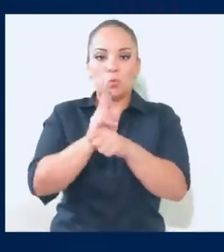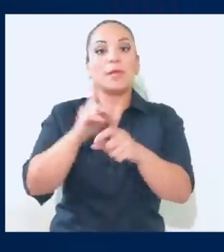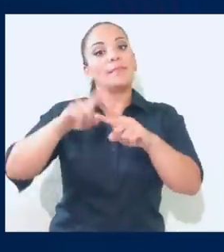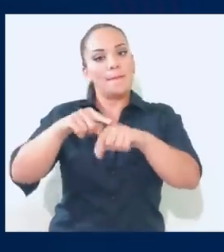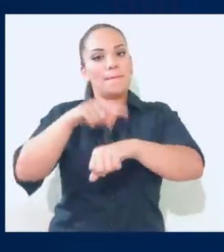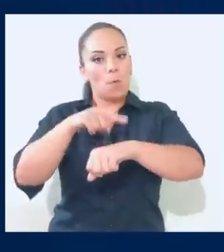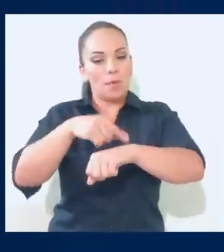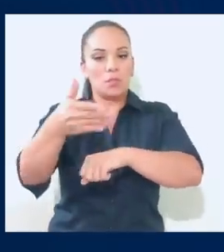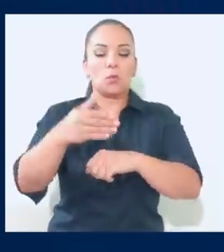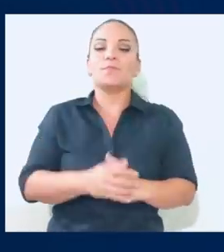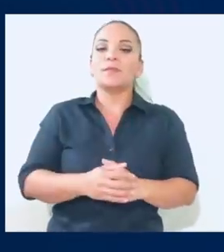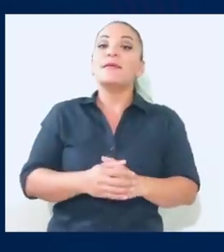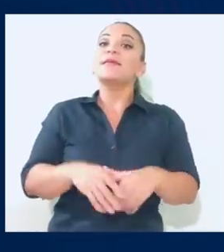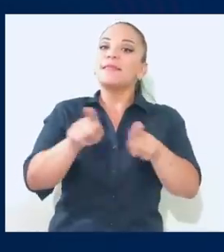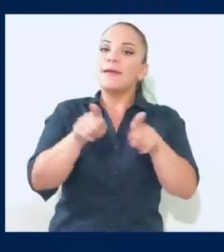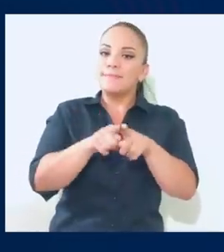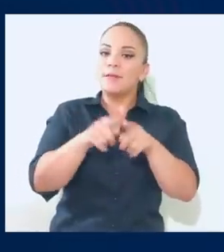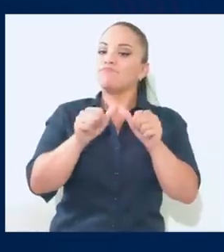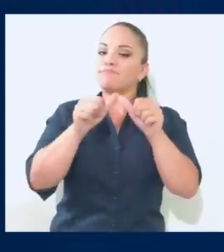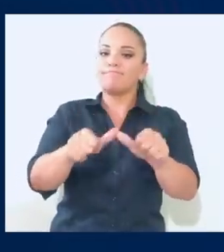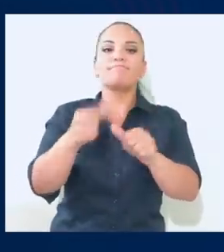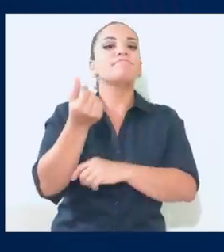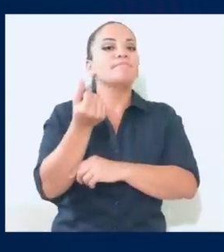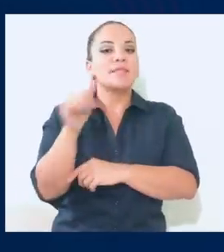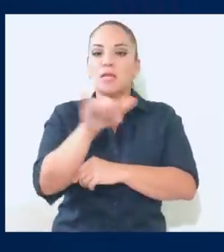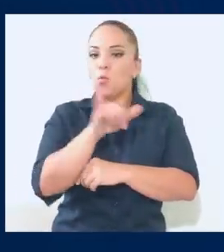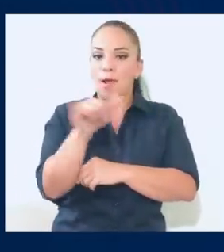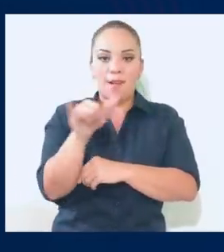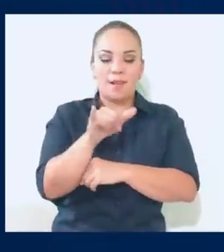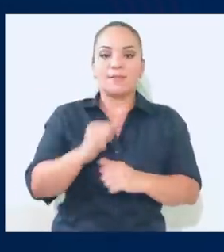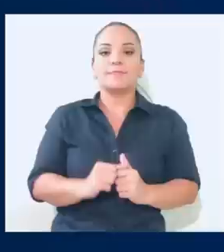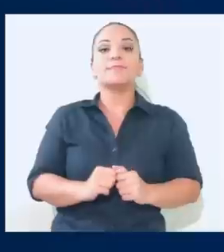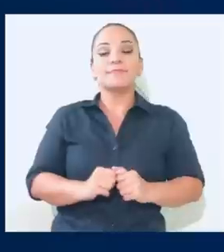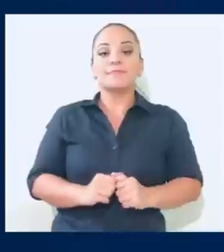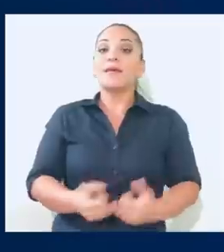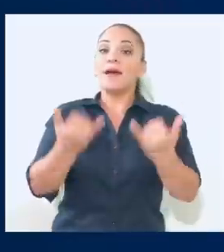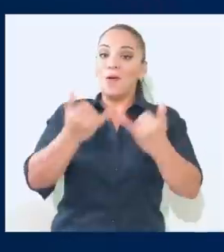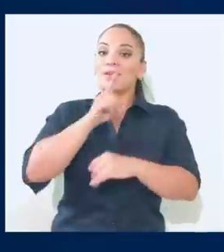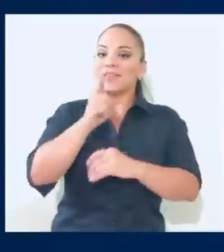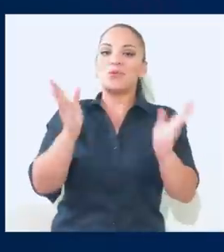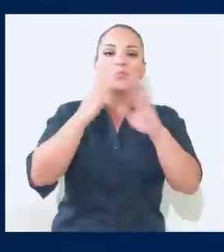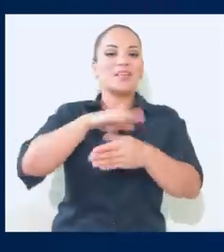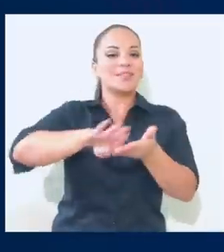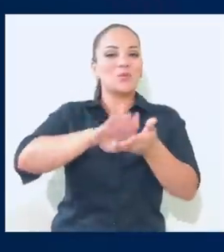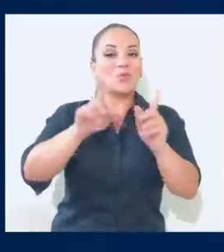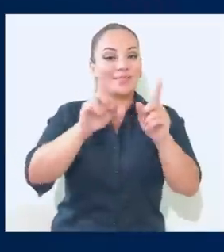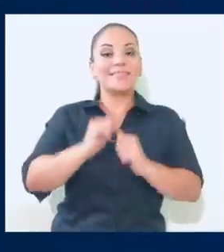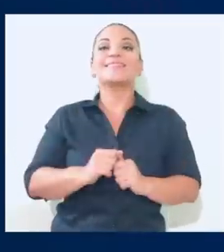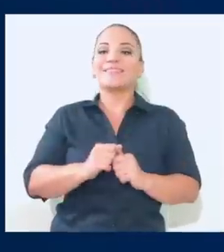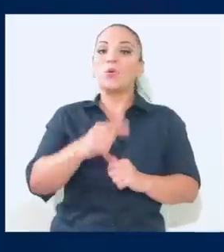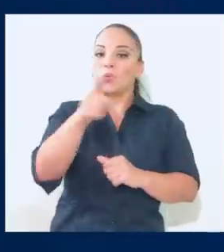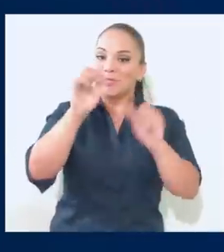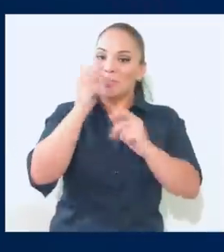Y muy importante, se mantendrá la misma tarifa, o sea, ahora sí es cierto que no hay excusa para no visitar